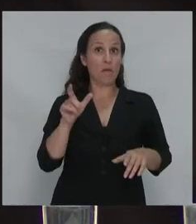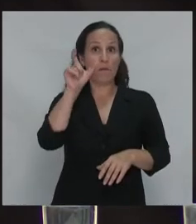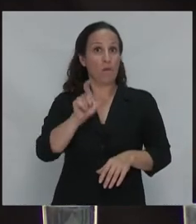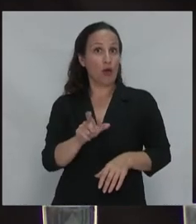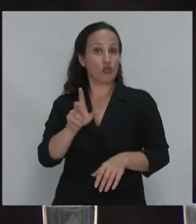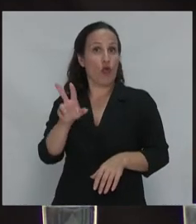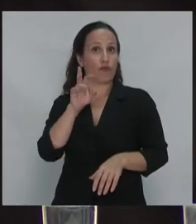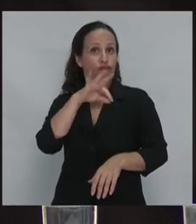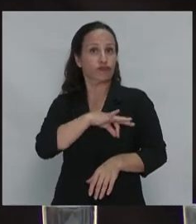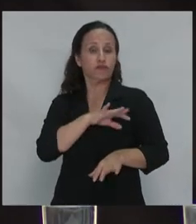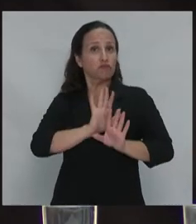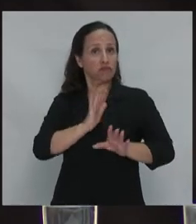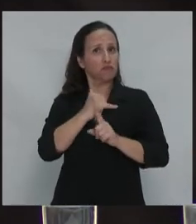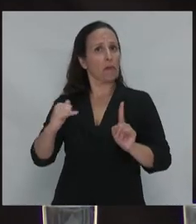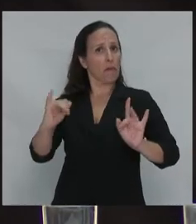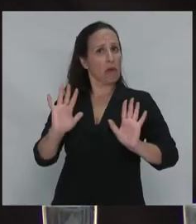inglesos medios